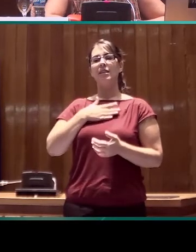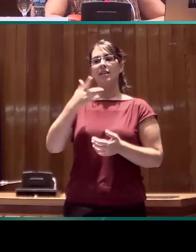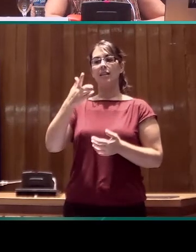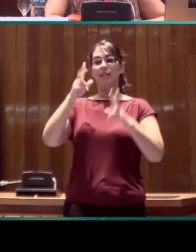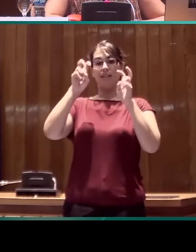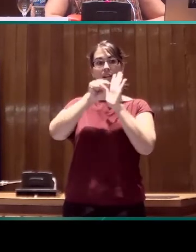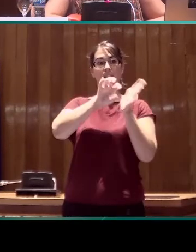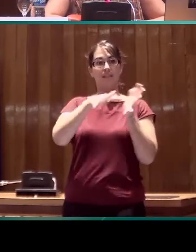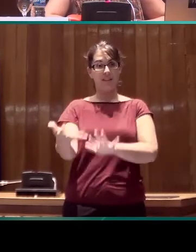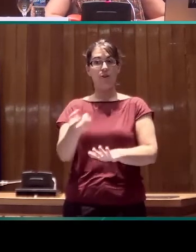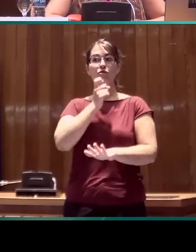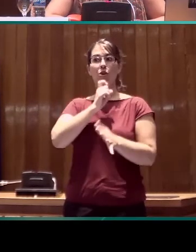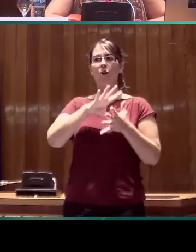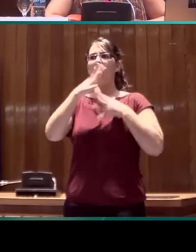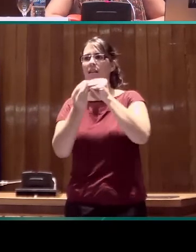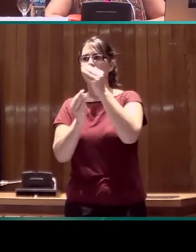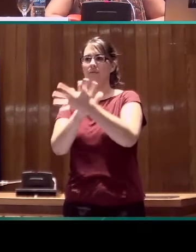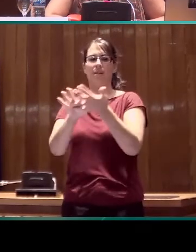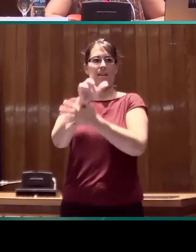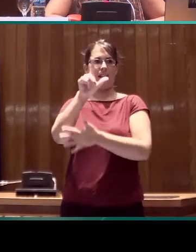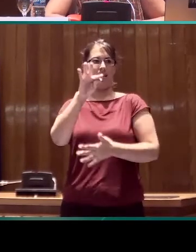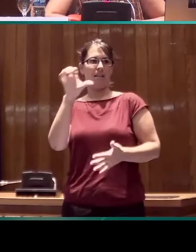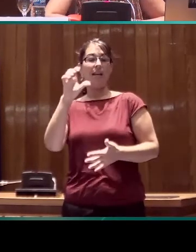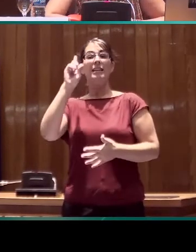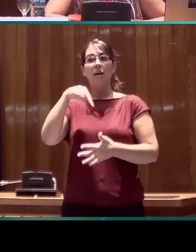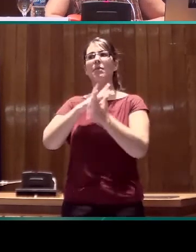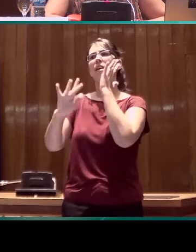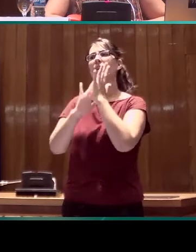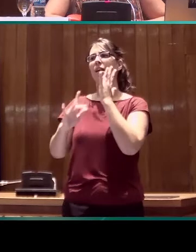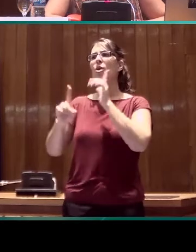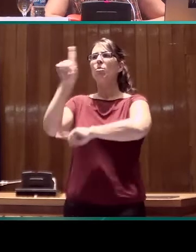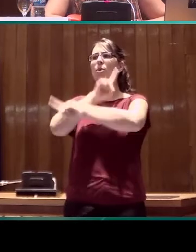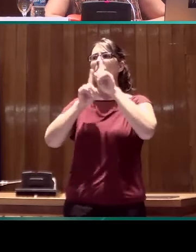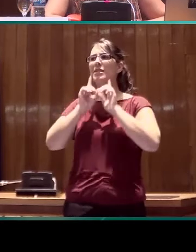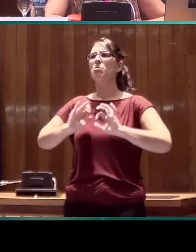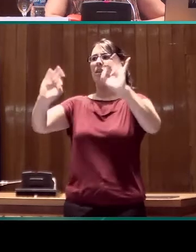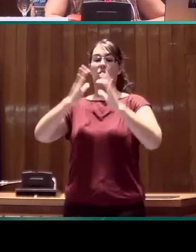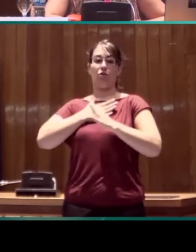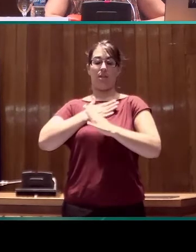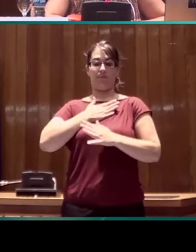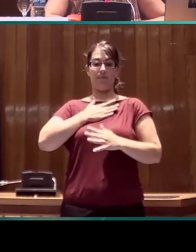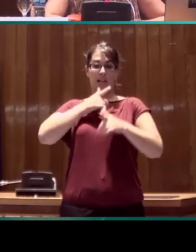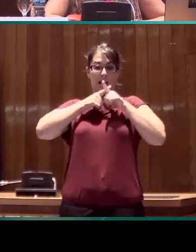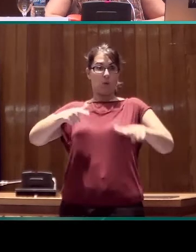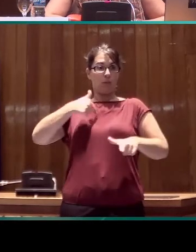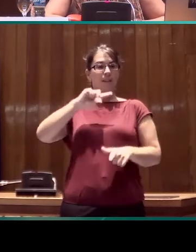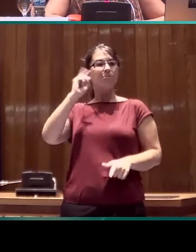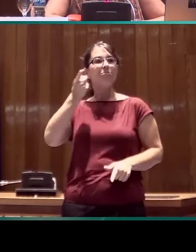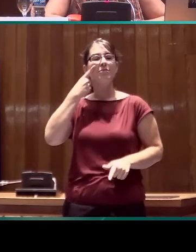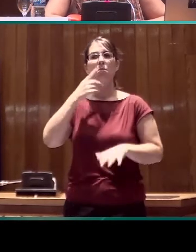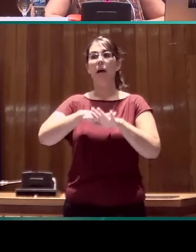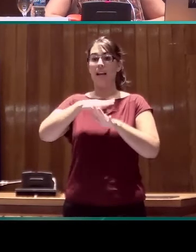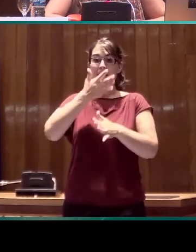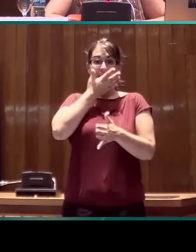brevemente por algunos problemas específicos que identificamos los lingüistas en la anotación de los signos